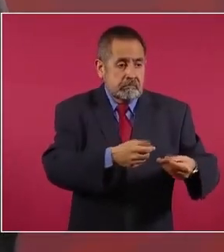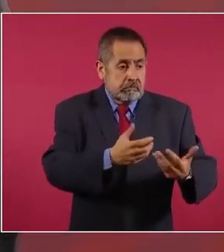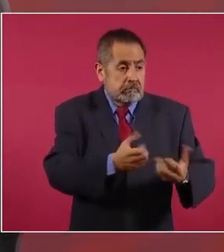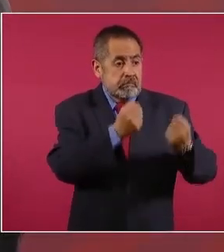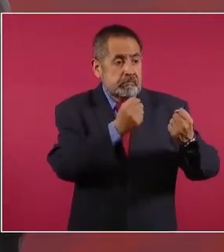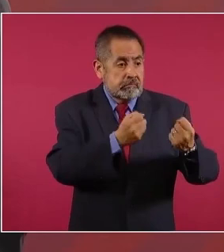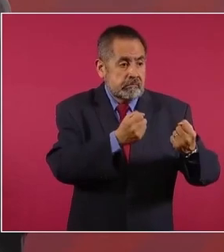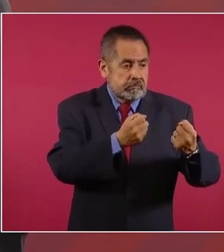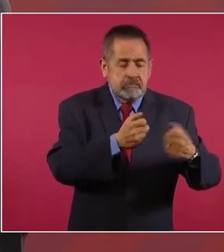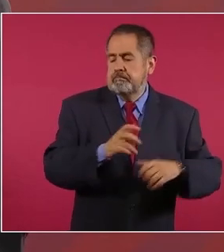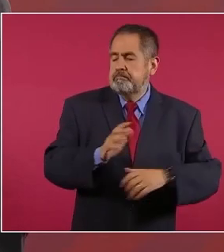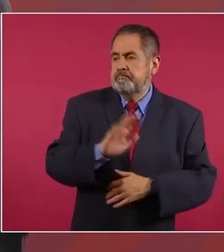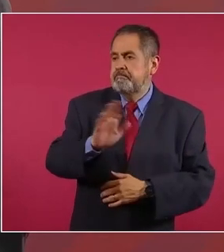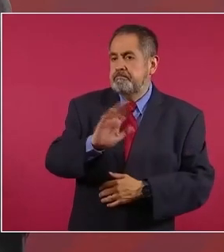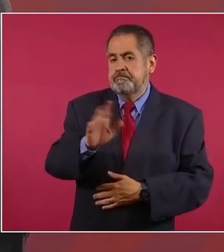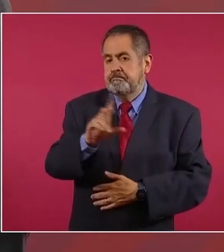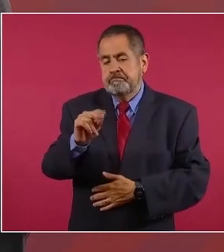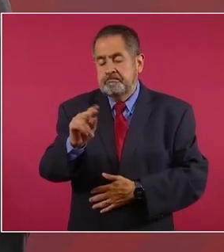muchísimo dinero